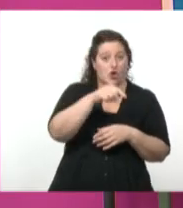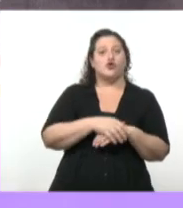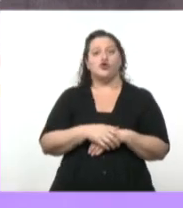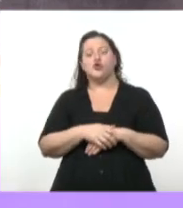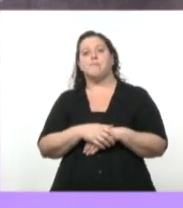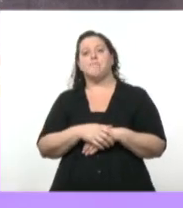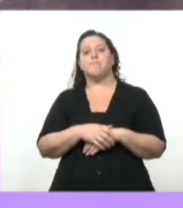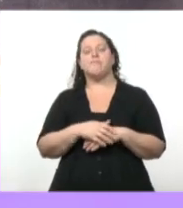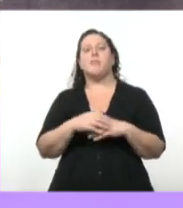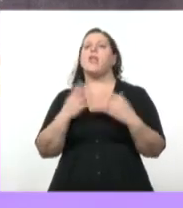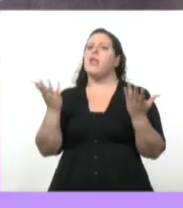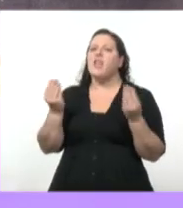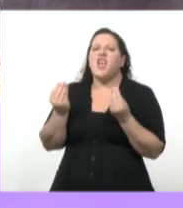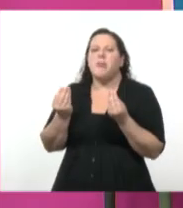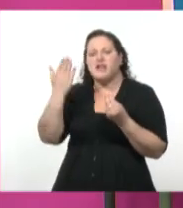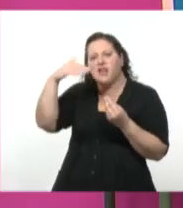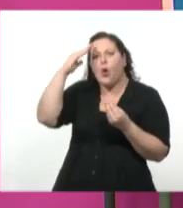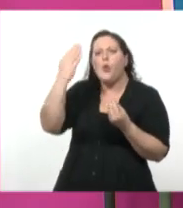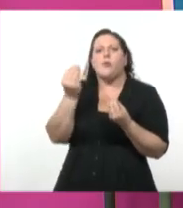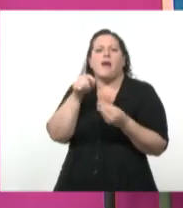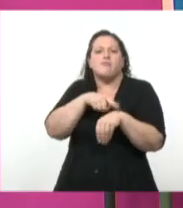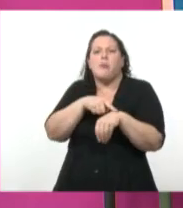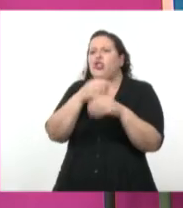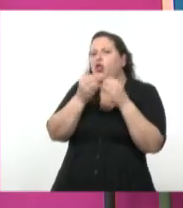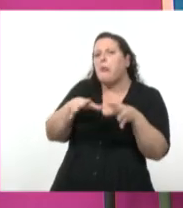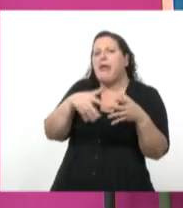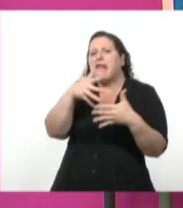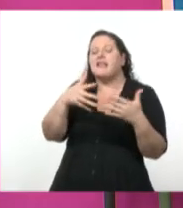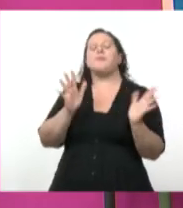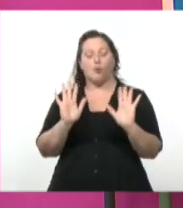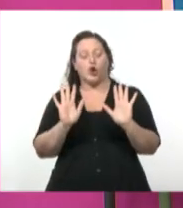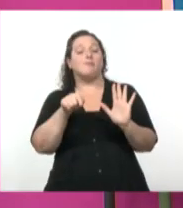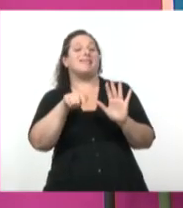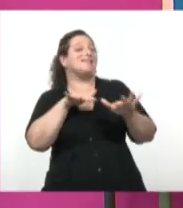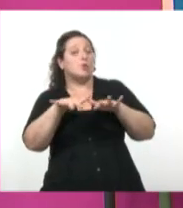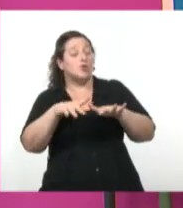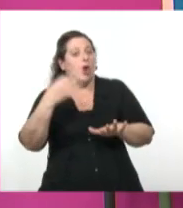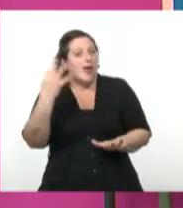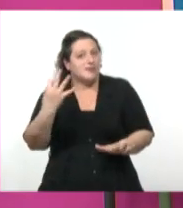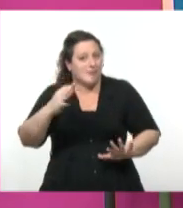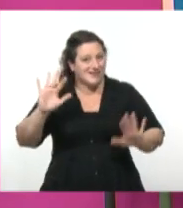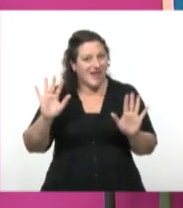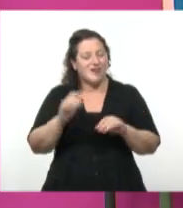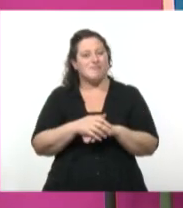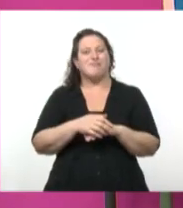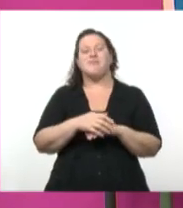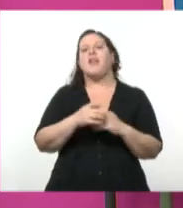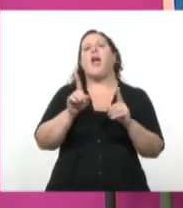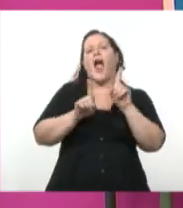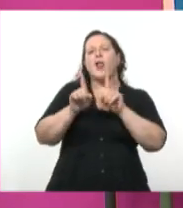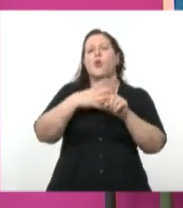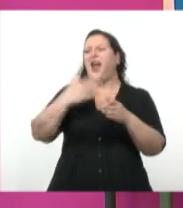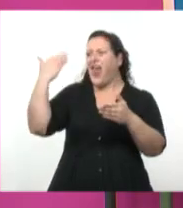a principio de siglo Bueno, la situación con Cuba es bastante particular. Como vimos en algunas clases anteriores,